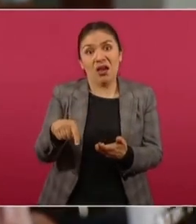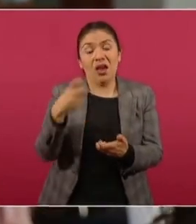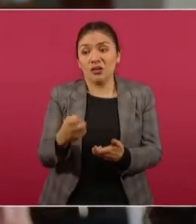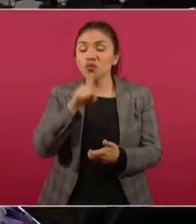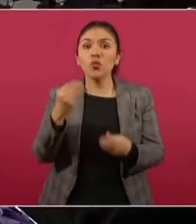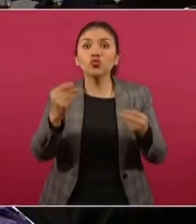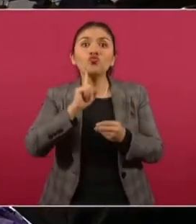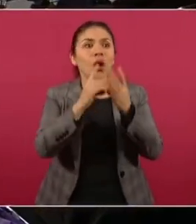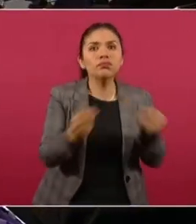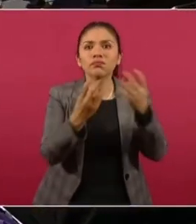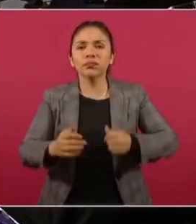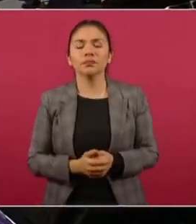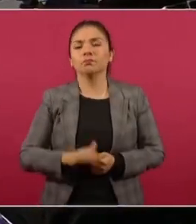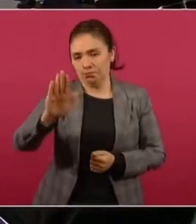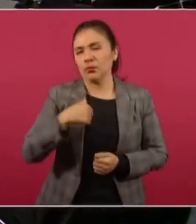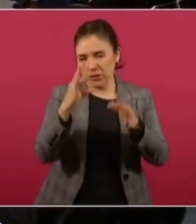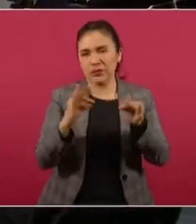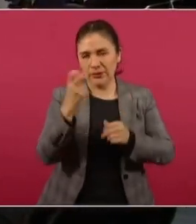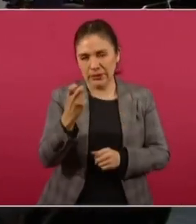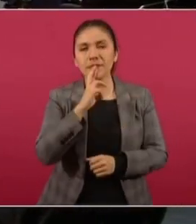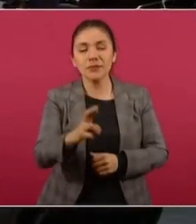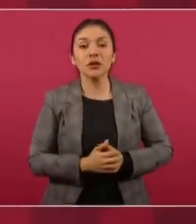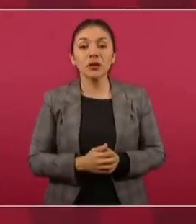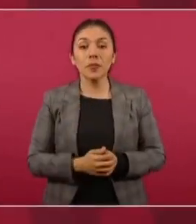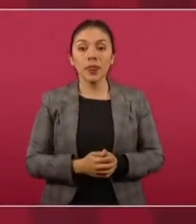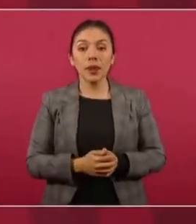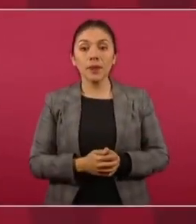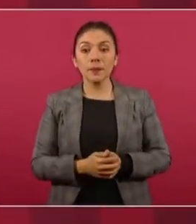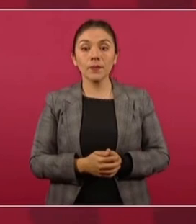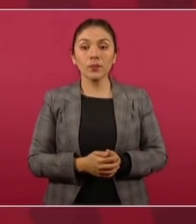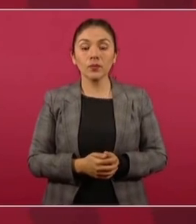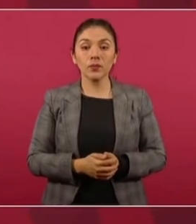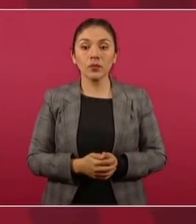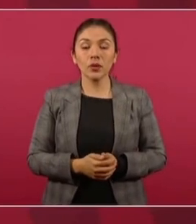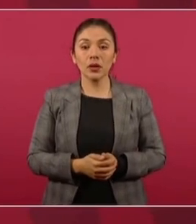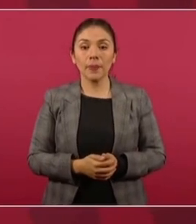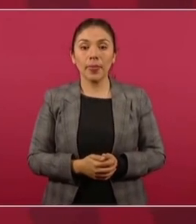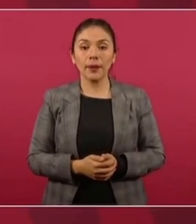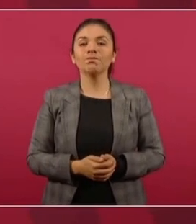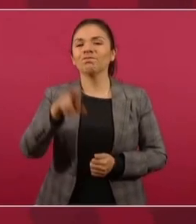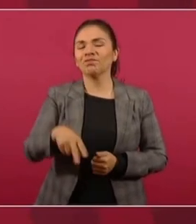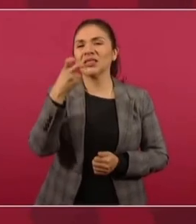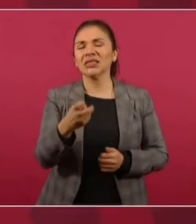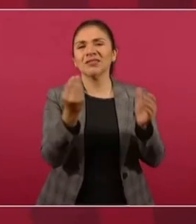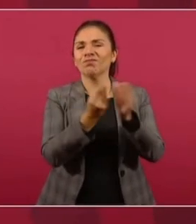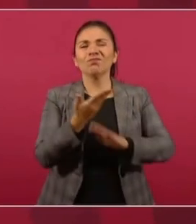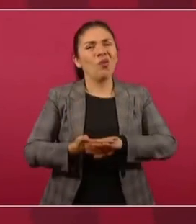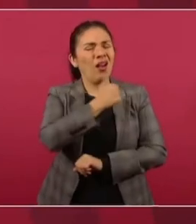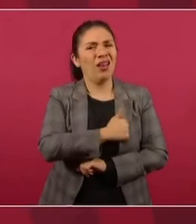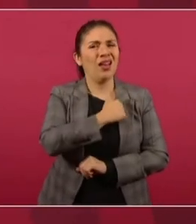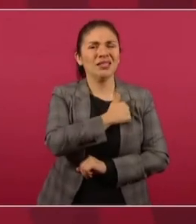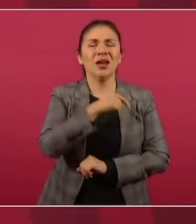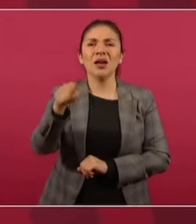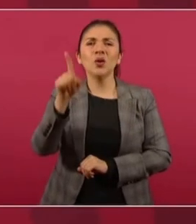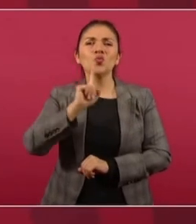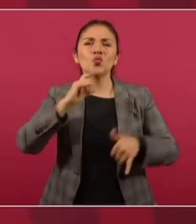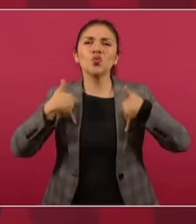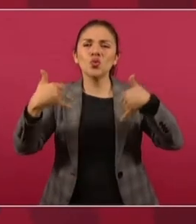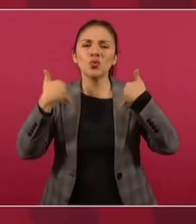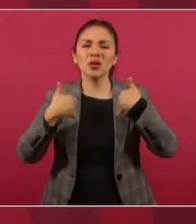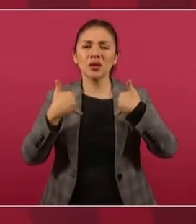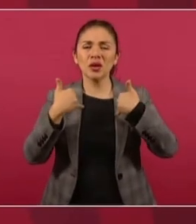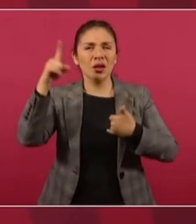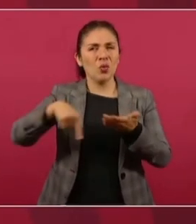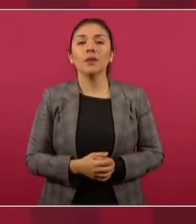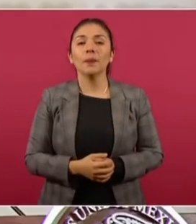con la desaparición de mujeres. Y también te quiero aclarar algo antes, señor Ricardo. Lo del caso lamentable de la joven de